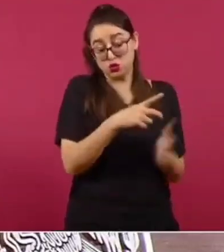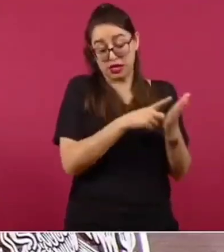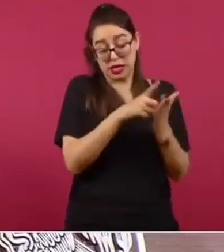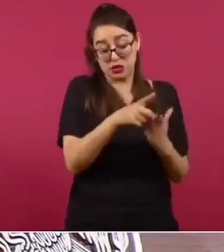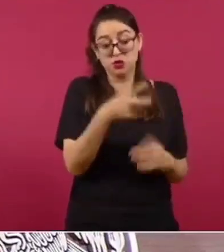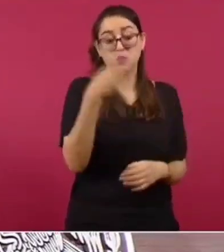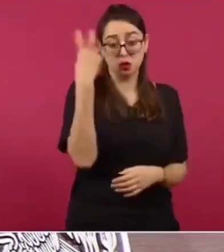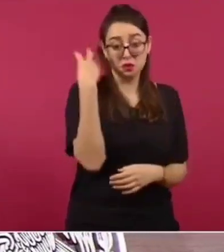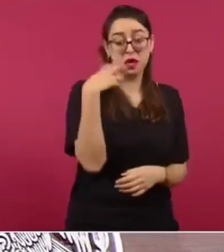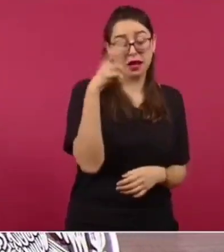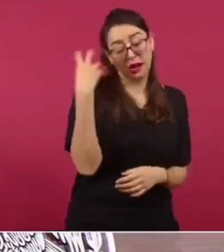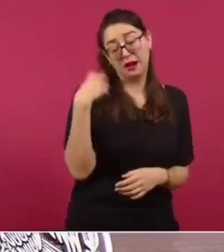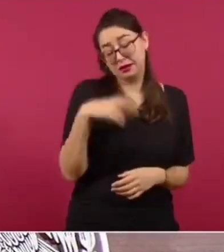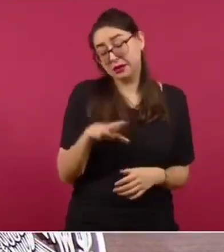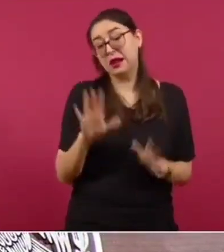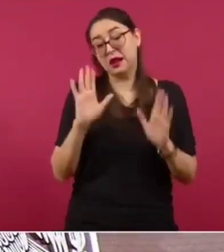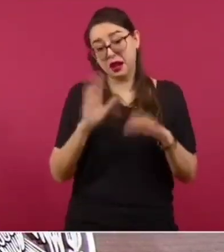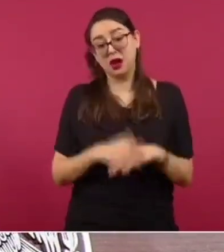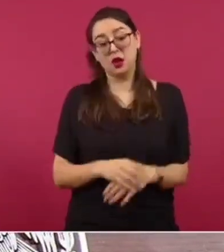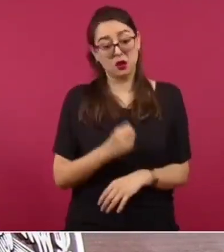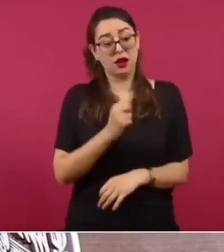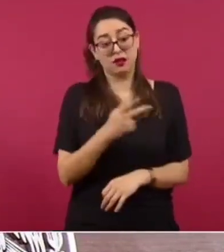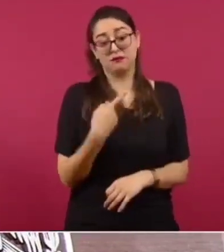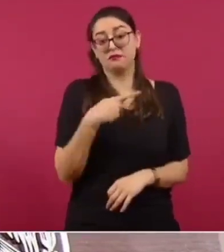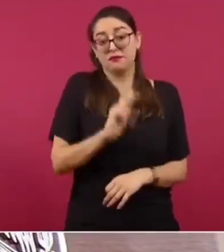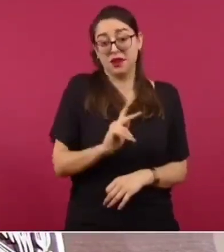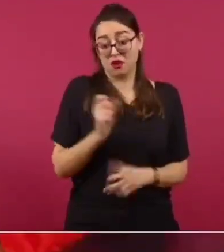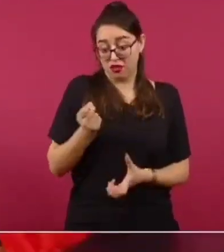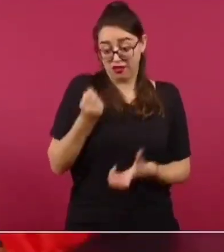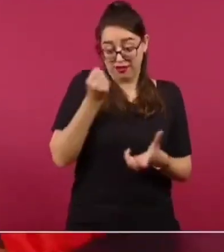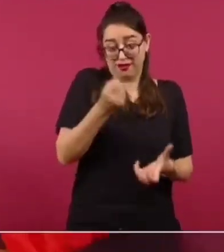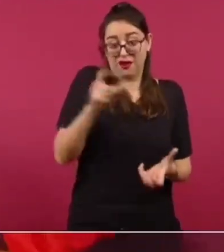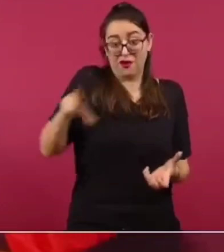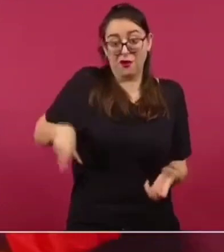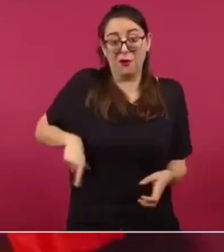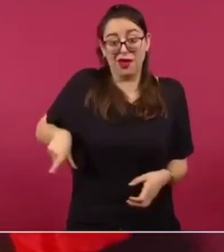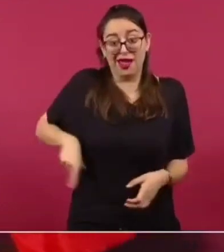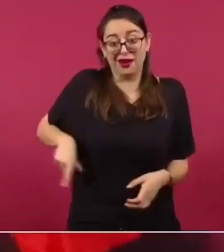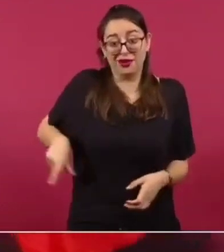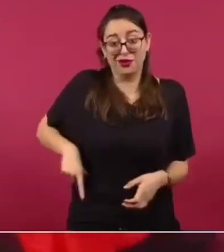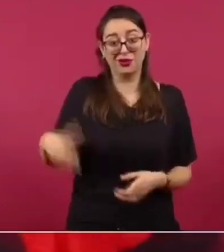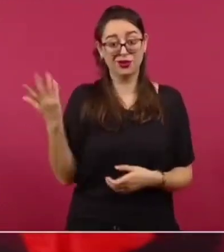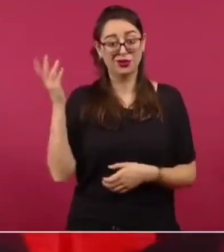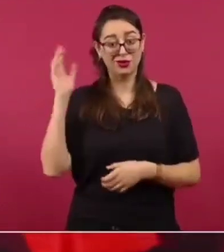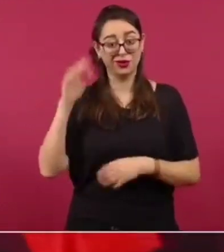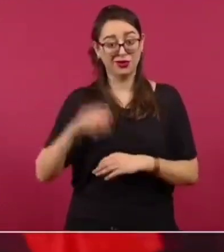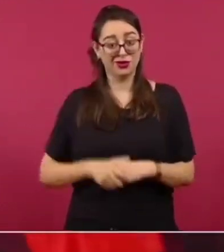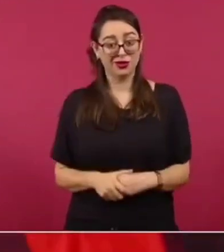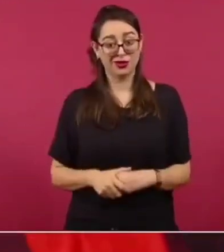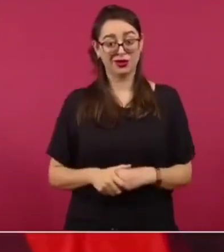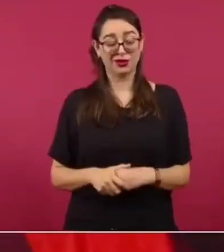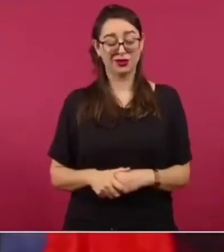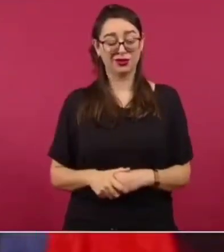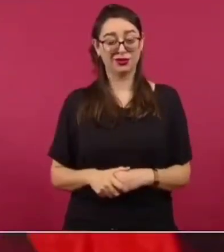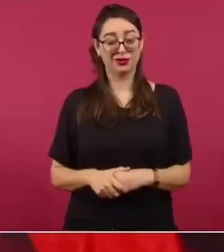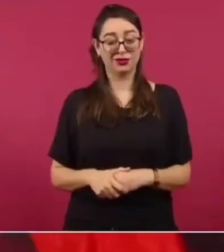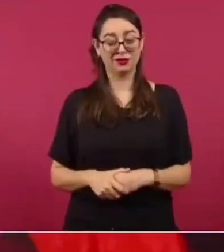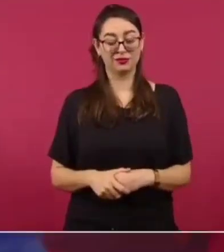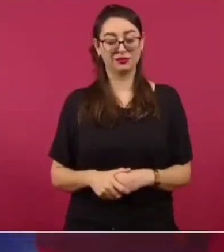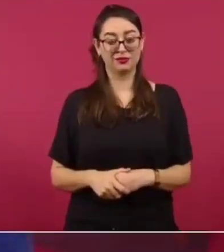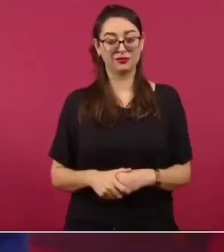sí, pero tenía vínculos con el gobierno y no sólo eso,